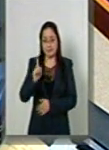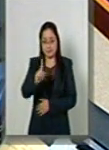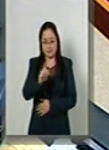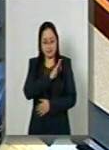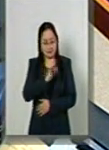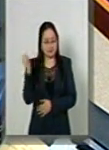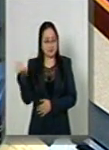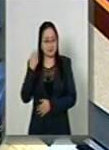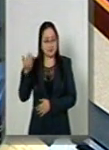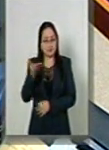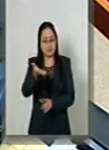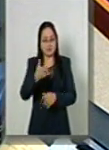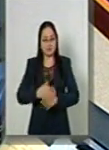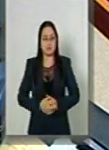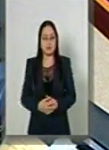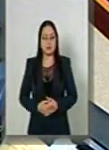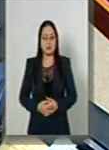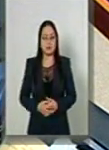voz.